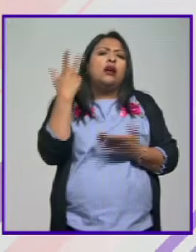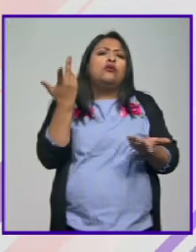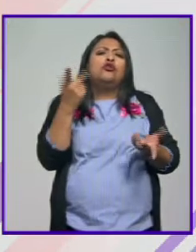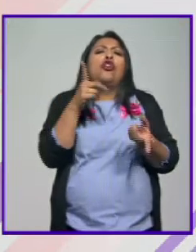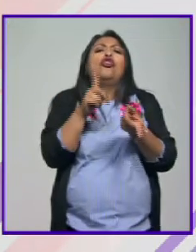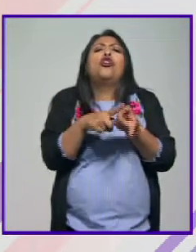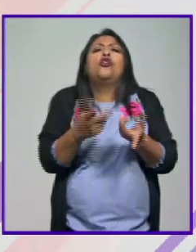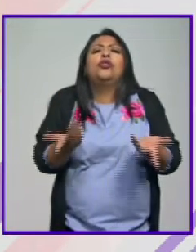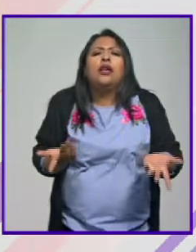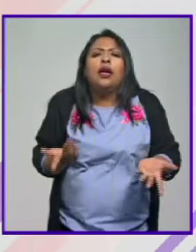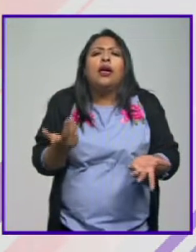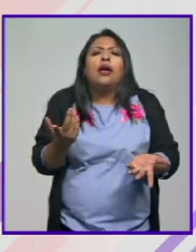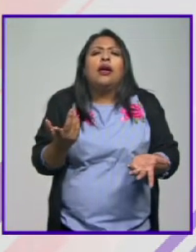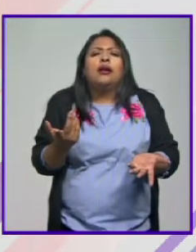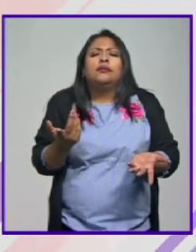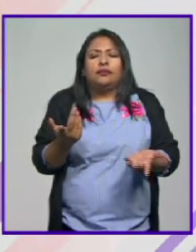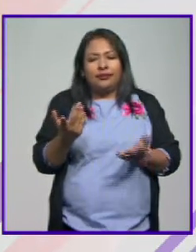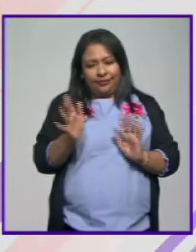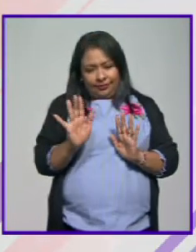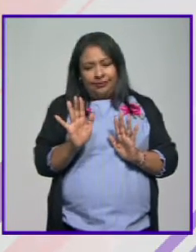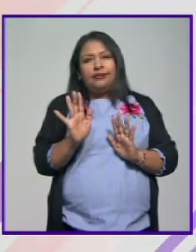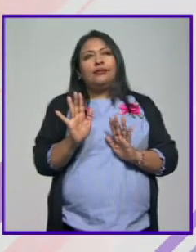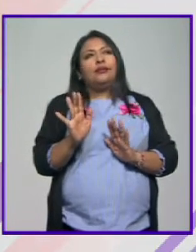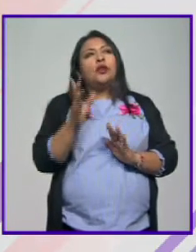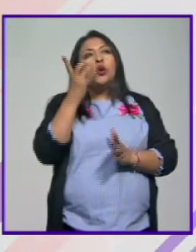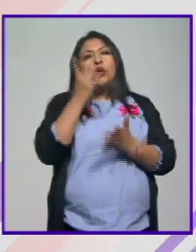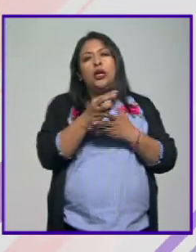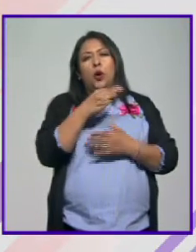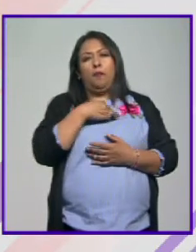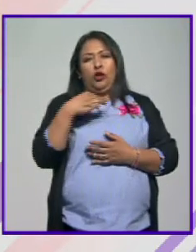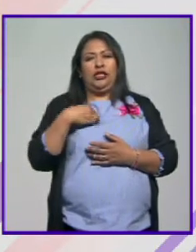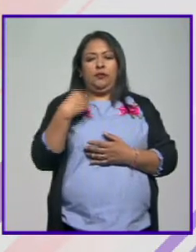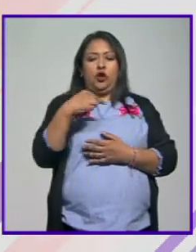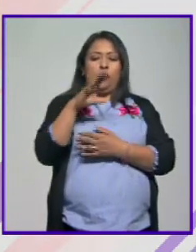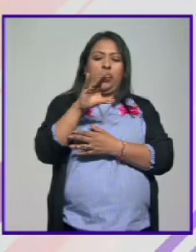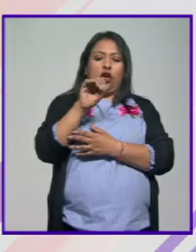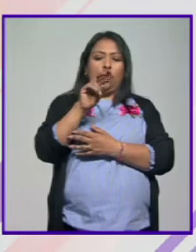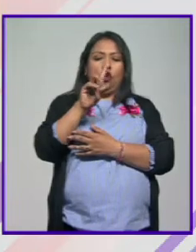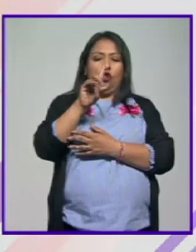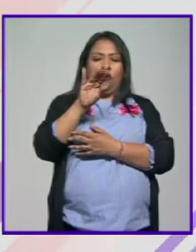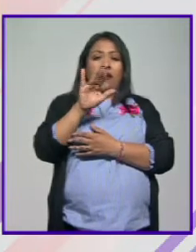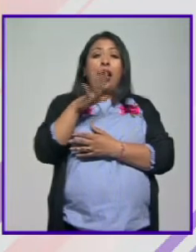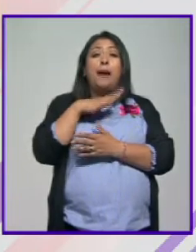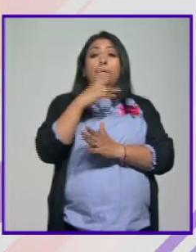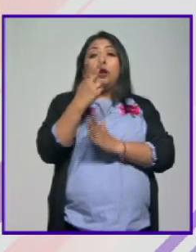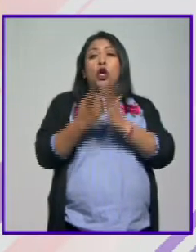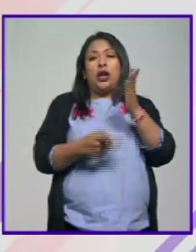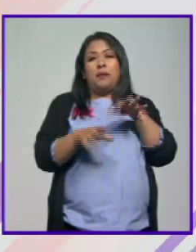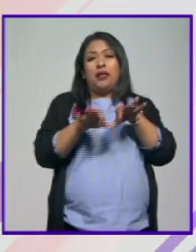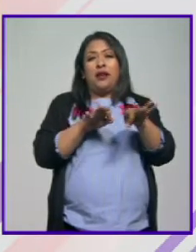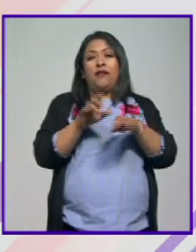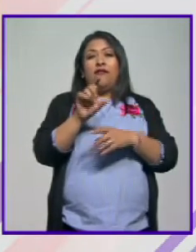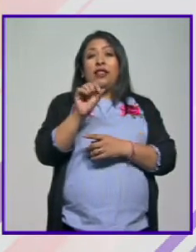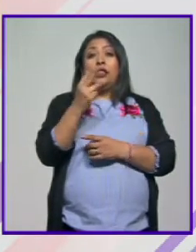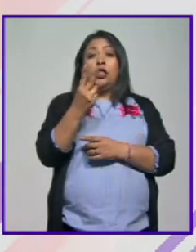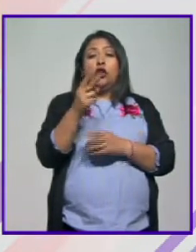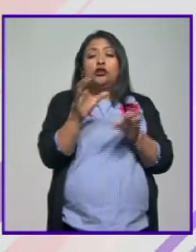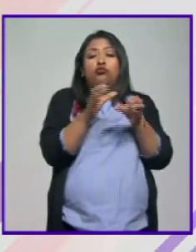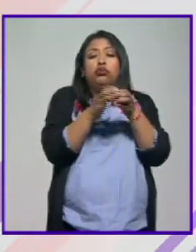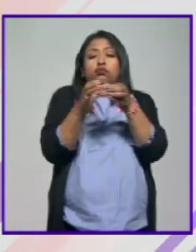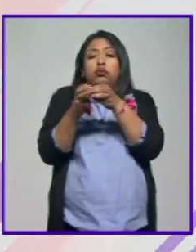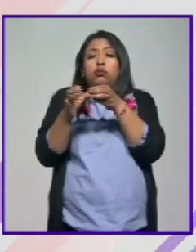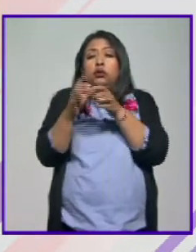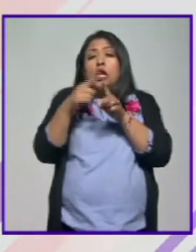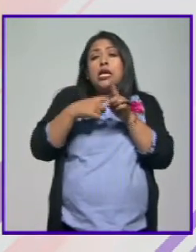¿de dónde? dónde? entonces solamente el municipio de Córdoba tiene un programa de trabajo en 22 microclimas entonces